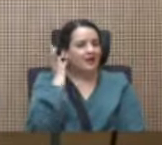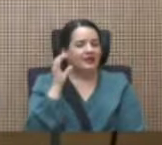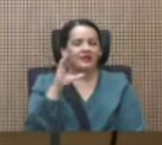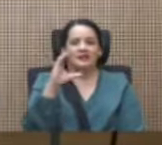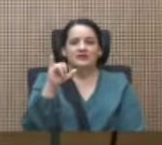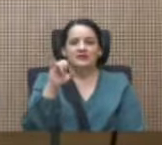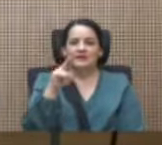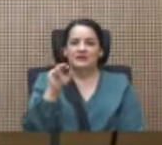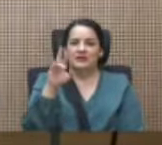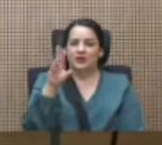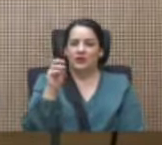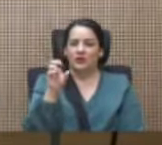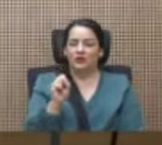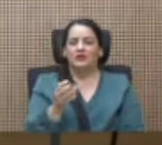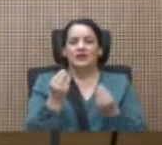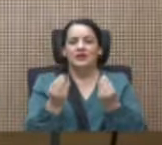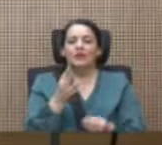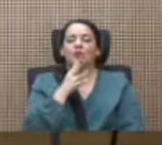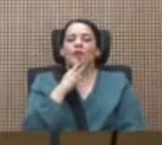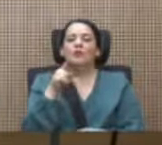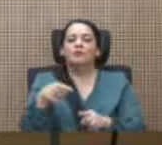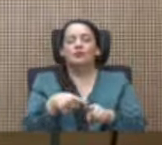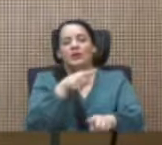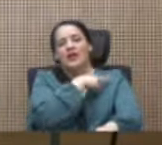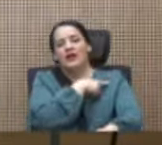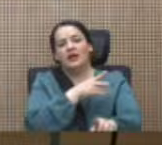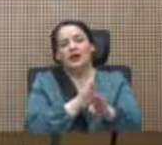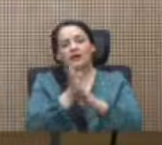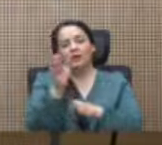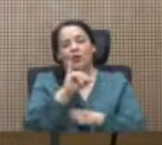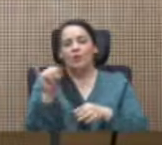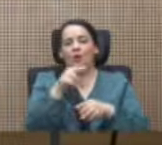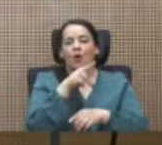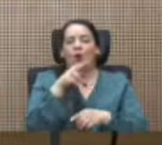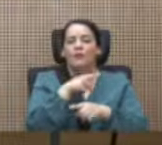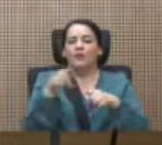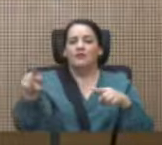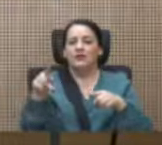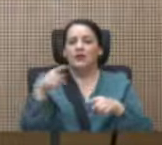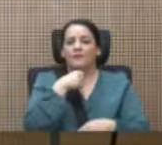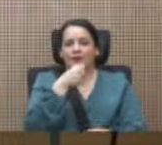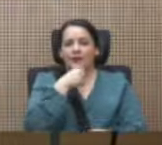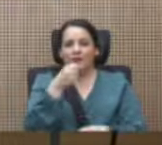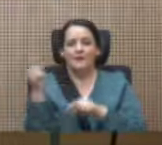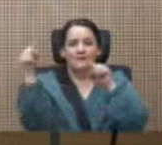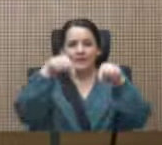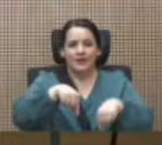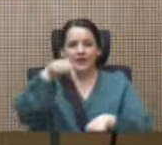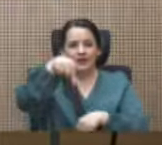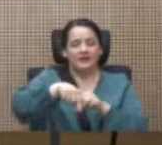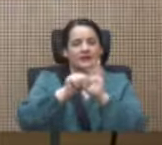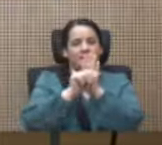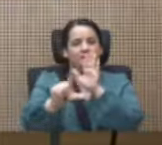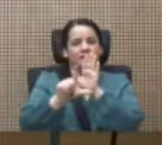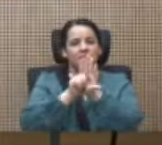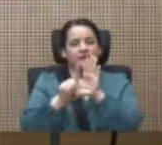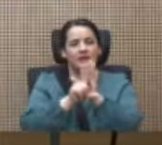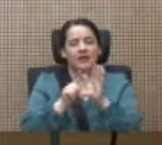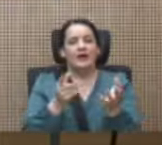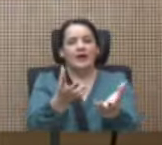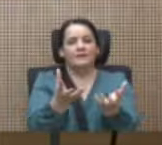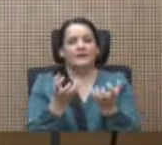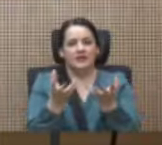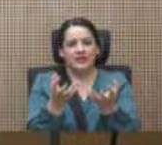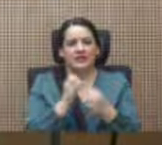tanto habla de su larga carrera como profesional en el periodismo, venga aquí a la Asamblea Legislativa a pretender